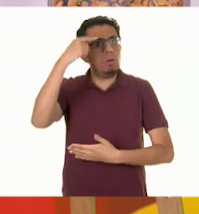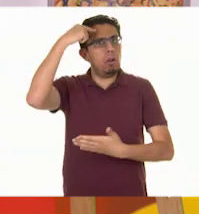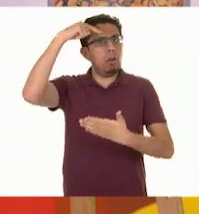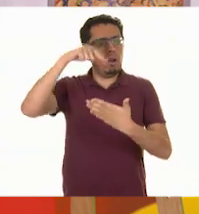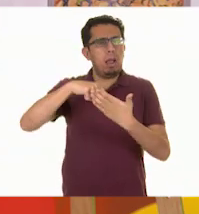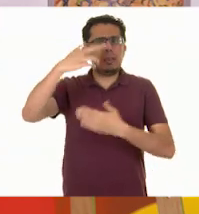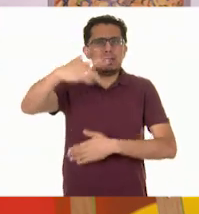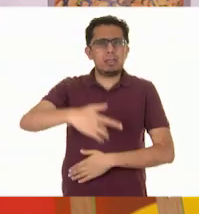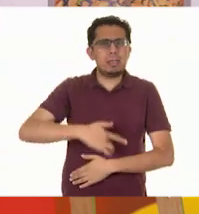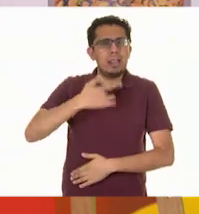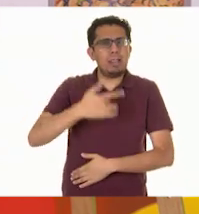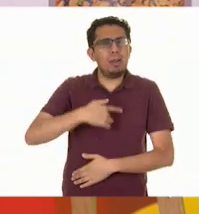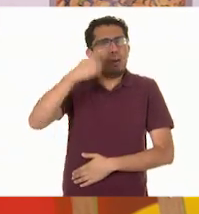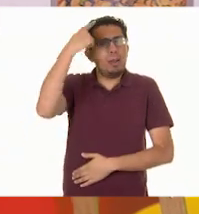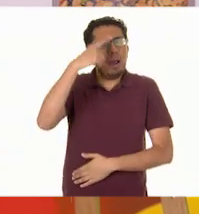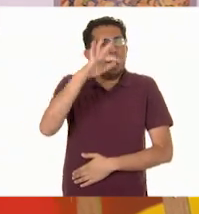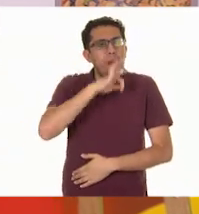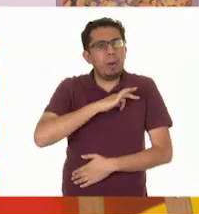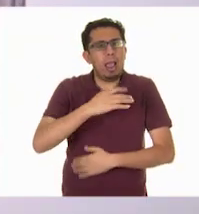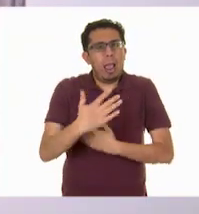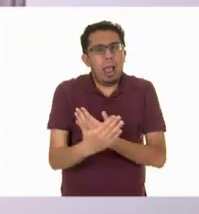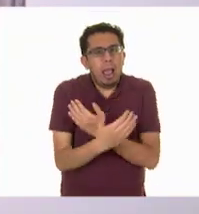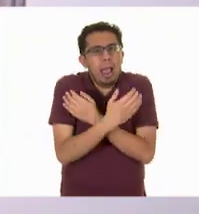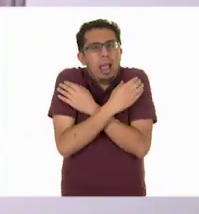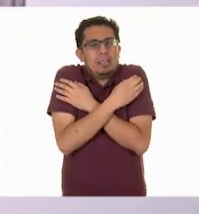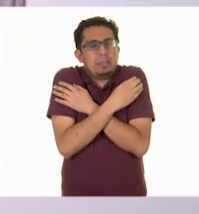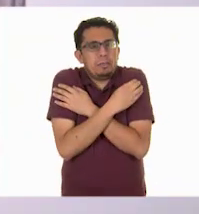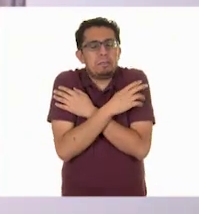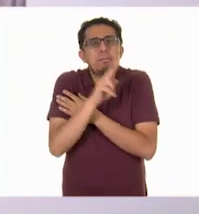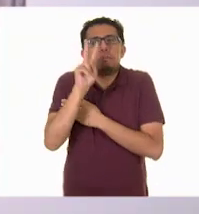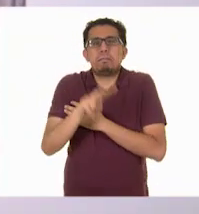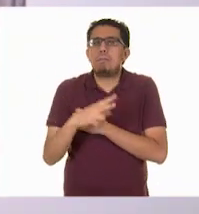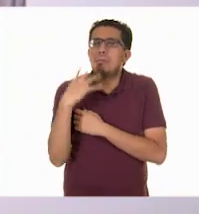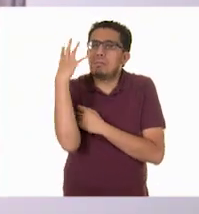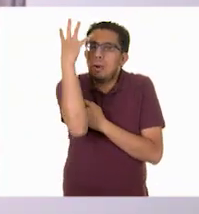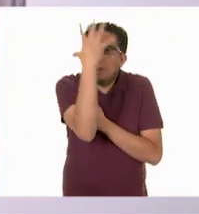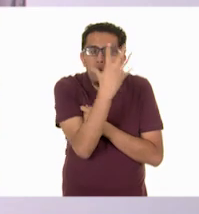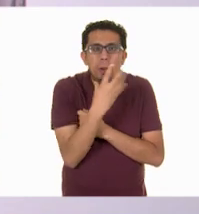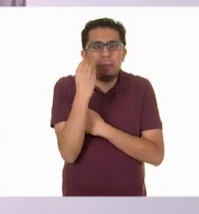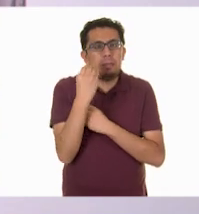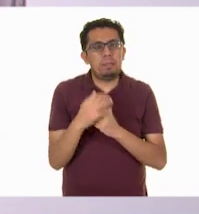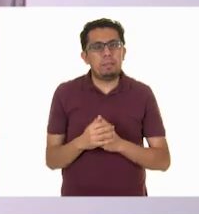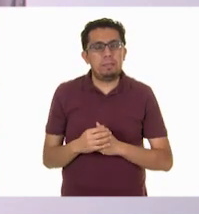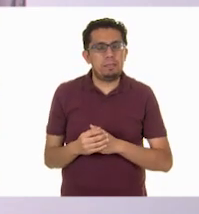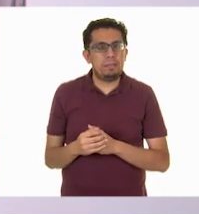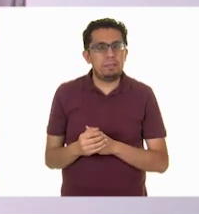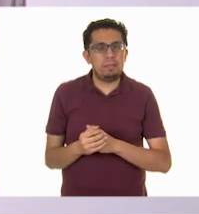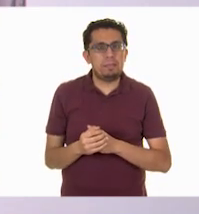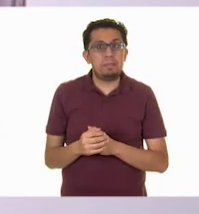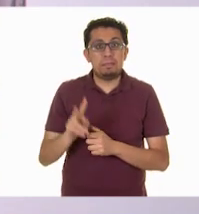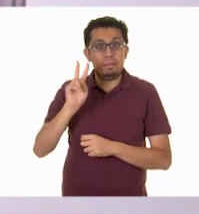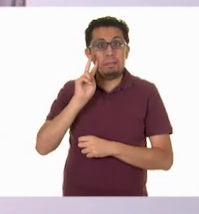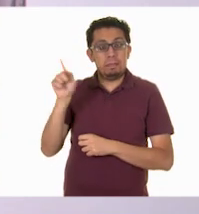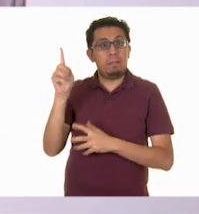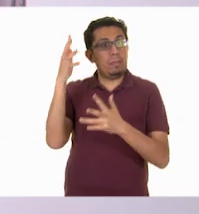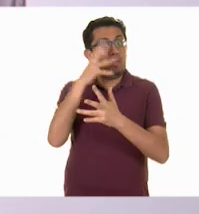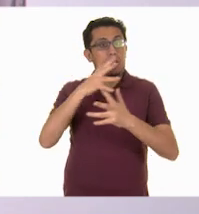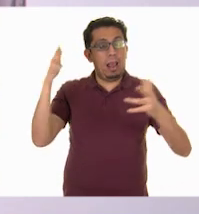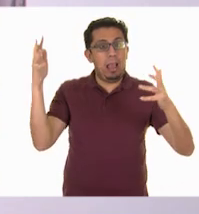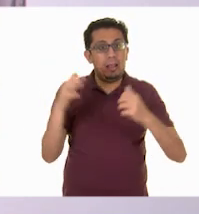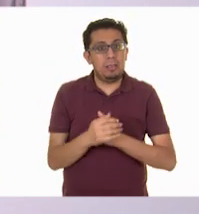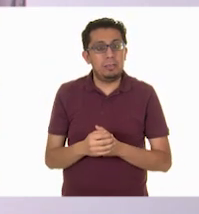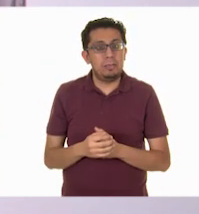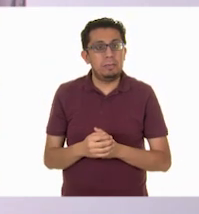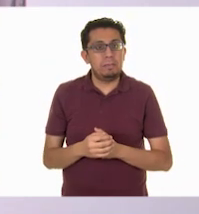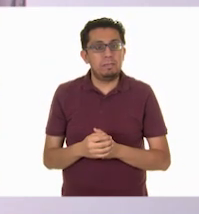te invitara a abrazarlo. Mira qué lindo. Sí, es muy bonito. ¿Ya viste qué grande es? Ajá.